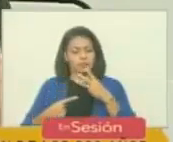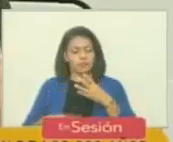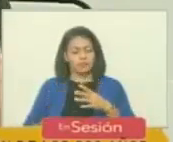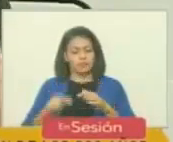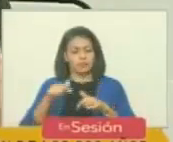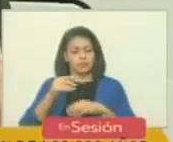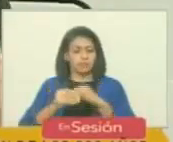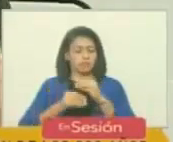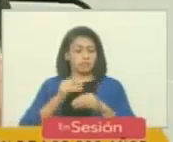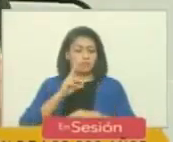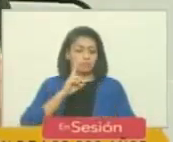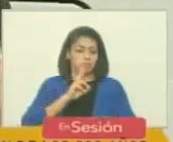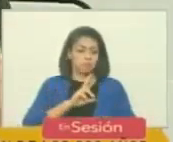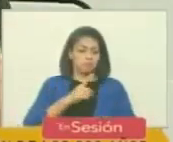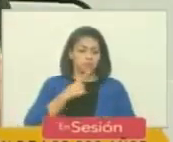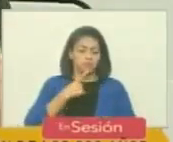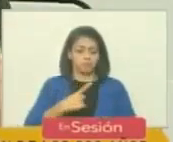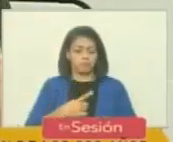lo asomaba